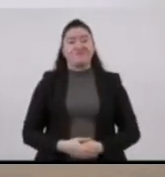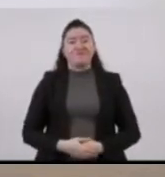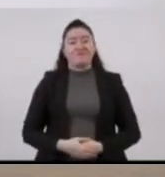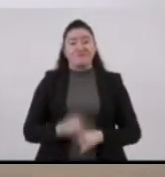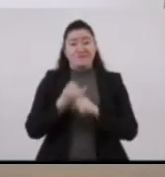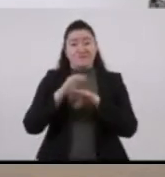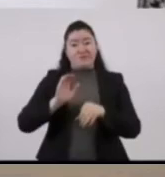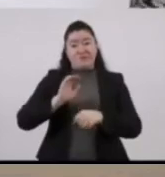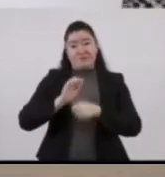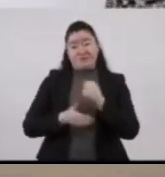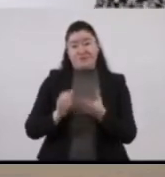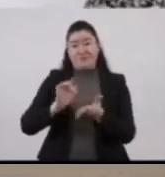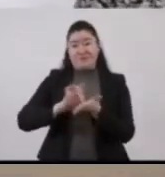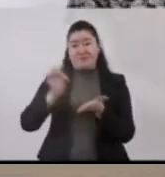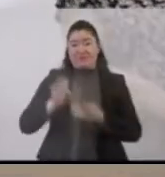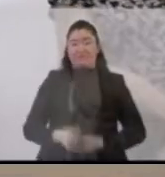Concluimos con el informe. Gracias.